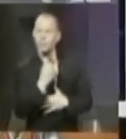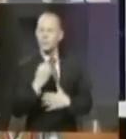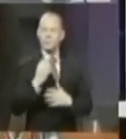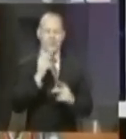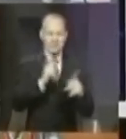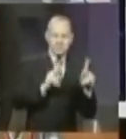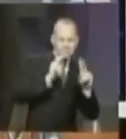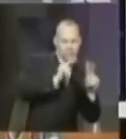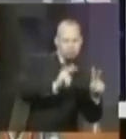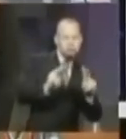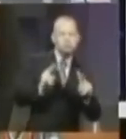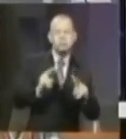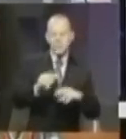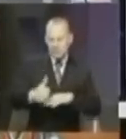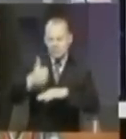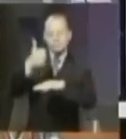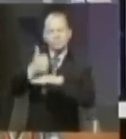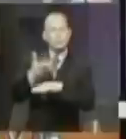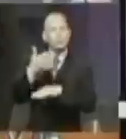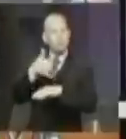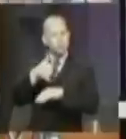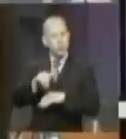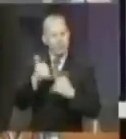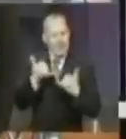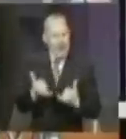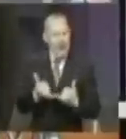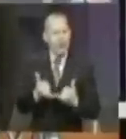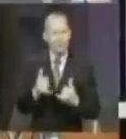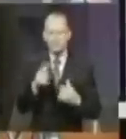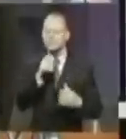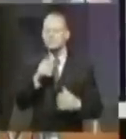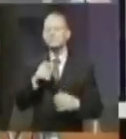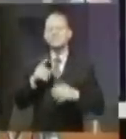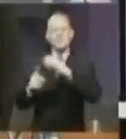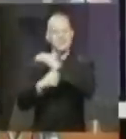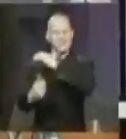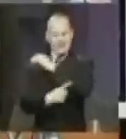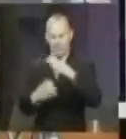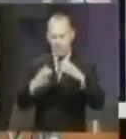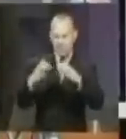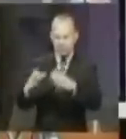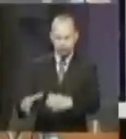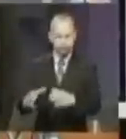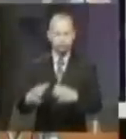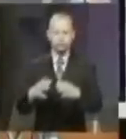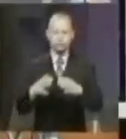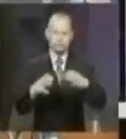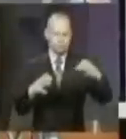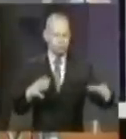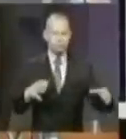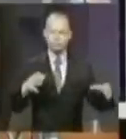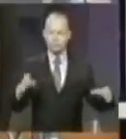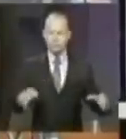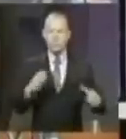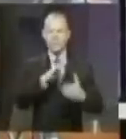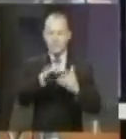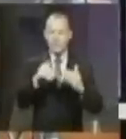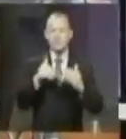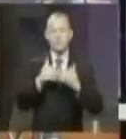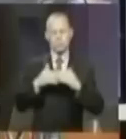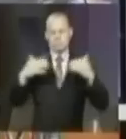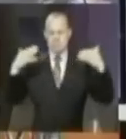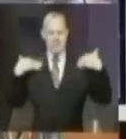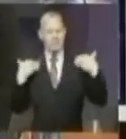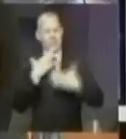Y colocamos, y todavía al día de hoy están colocados, una serie de zapacones cada cierto espacio para que todos pudiéramos levantarnos en la